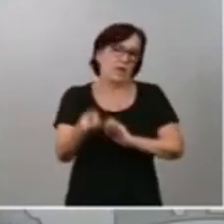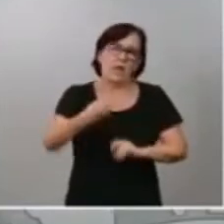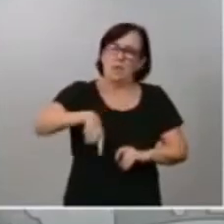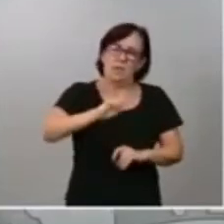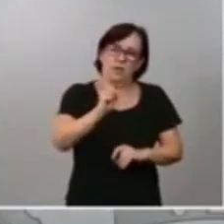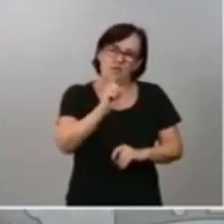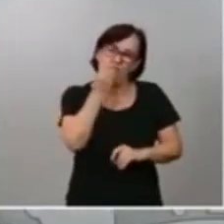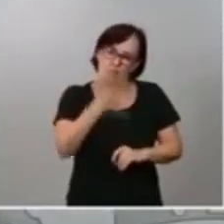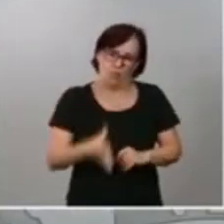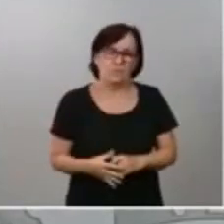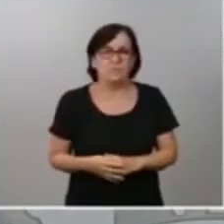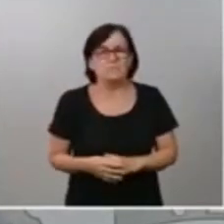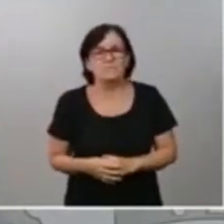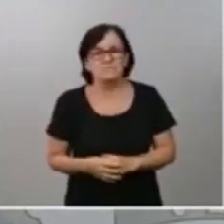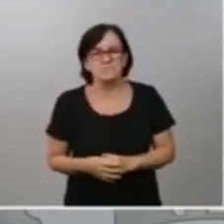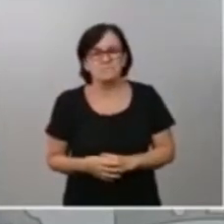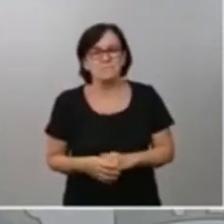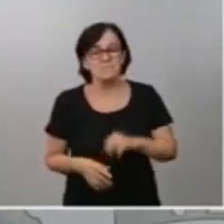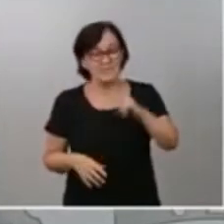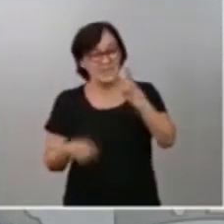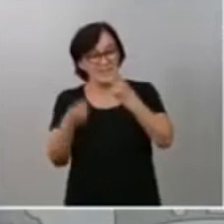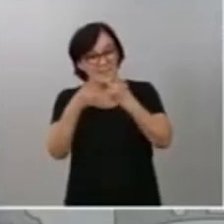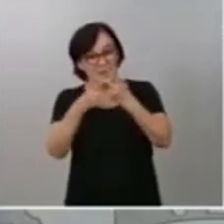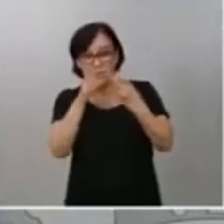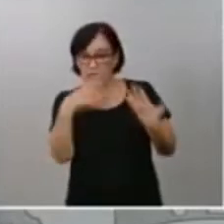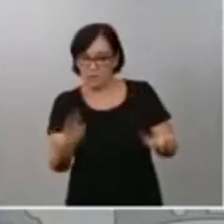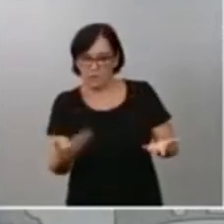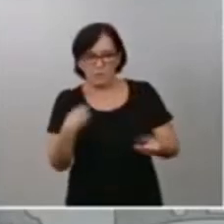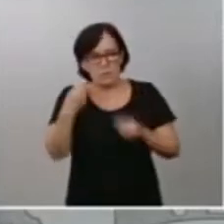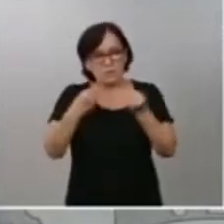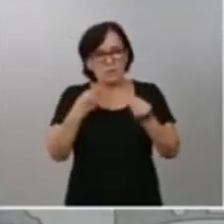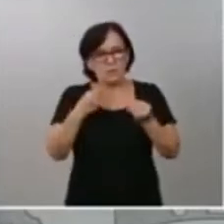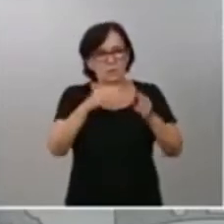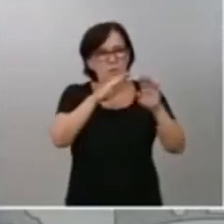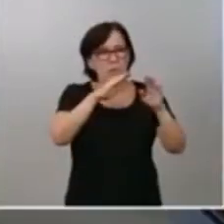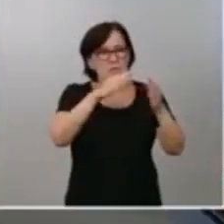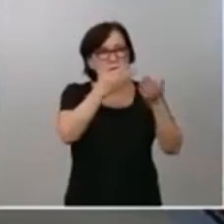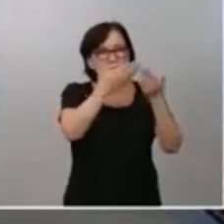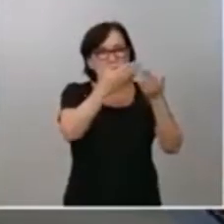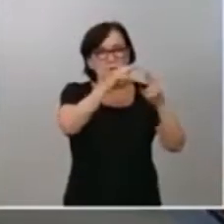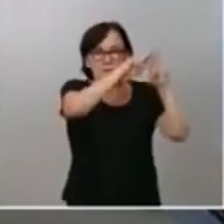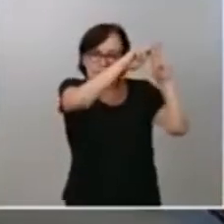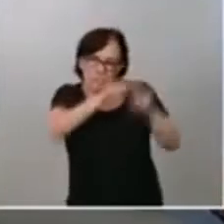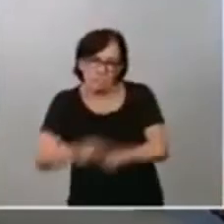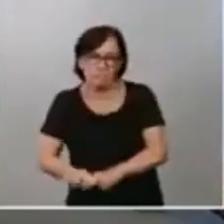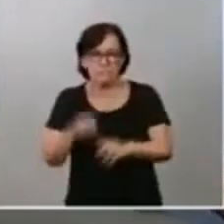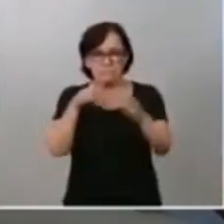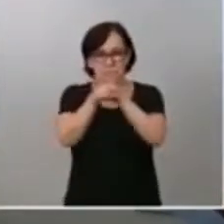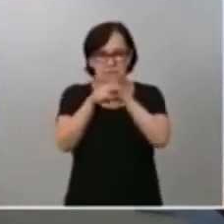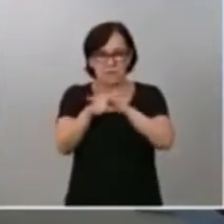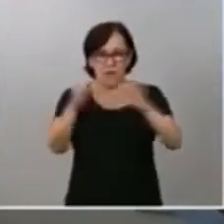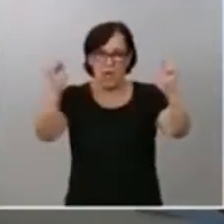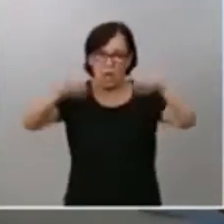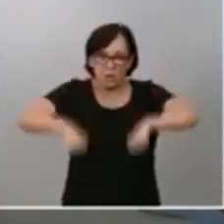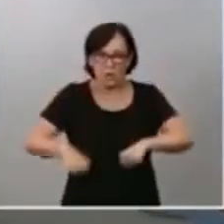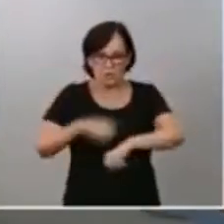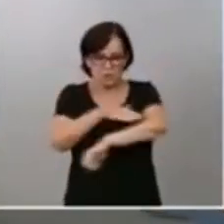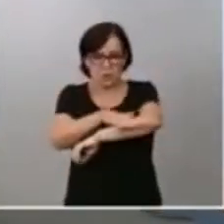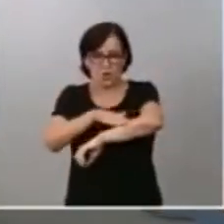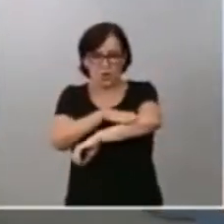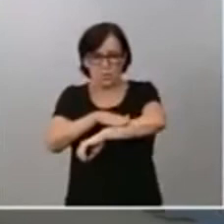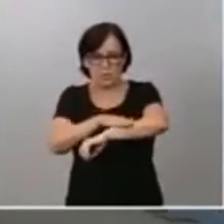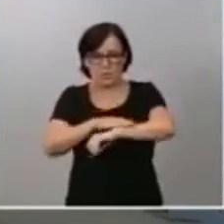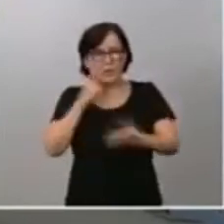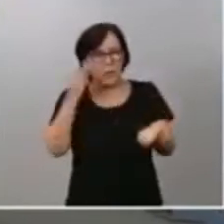En segundo lugar, me gustaría hacer un balance de gestión de los acuerdos de gobierno. Y también de los acuerdos de